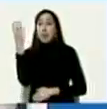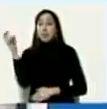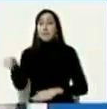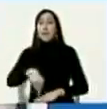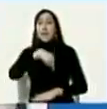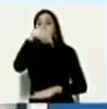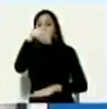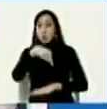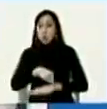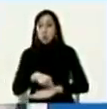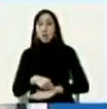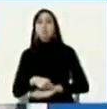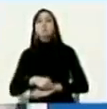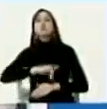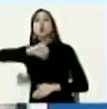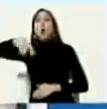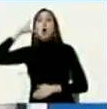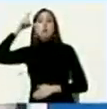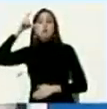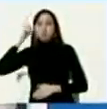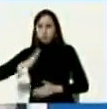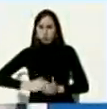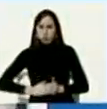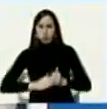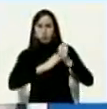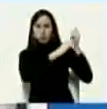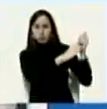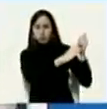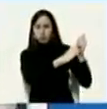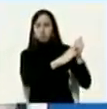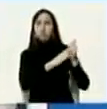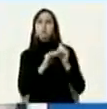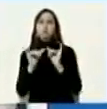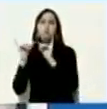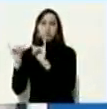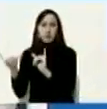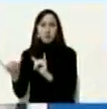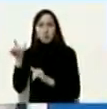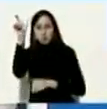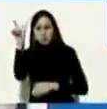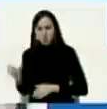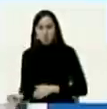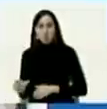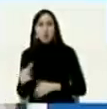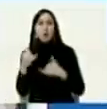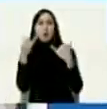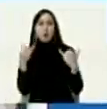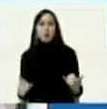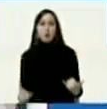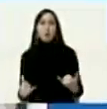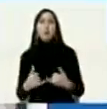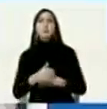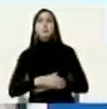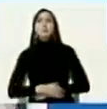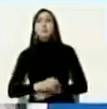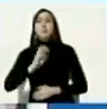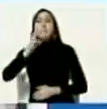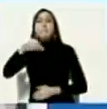presidida por el doctor Jorge Rodríguez el plenipotenciario mejor conocido ahora como el plenipotenciario